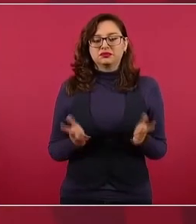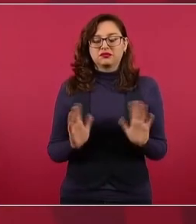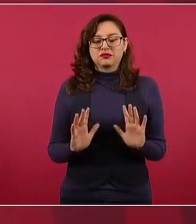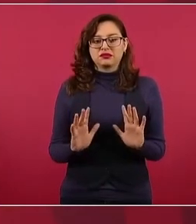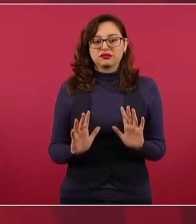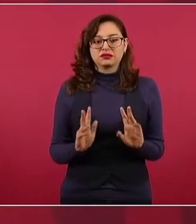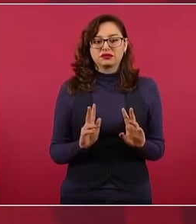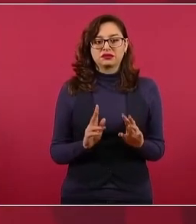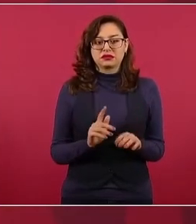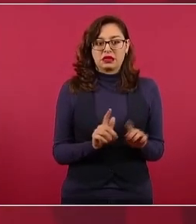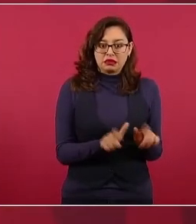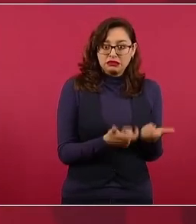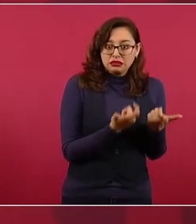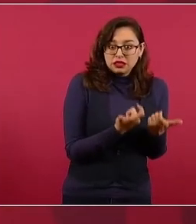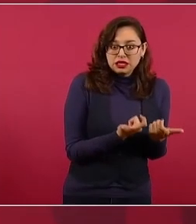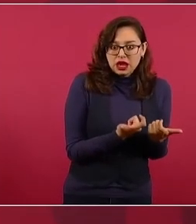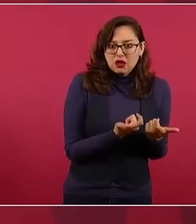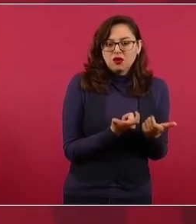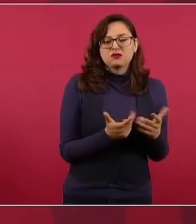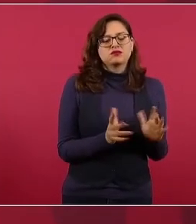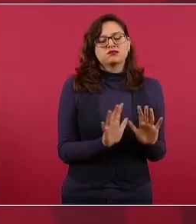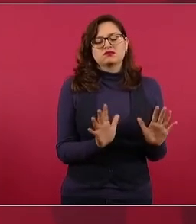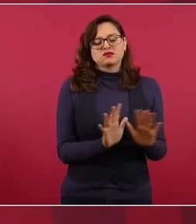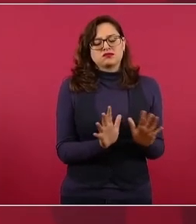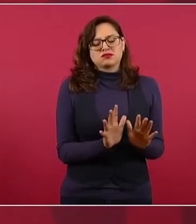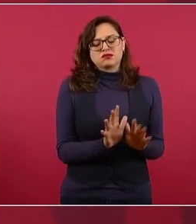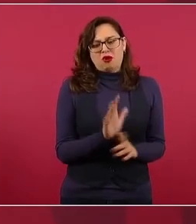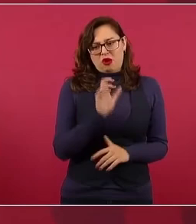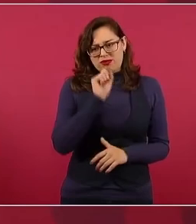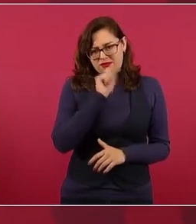material. Gracias. Gracias. decía Martí,